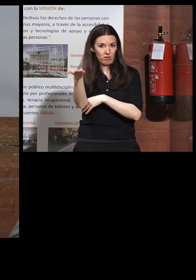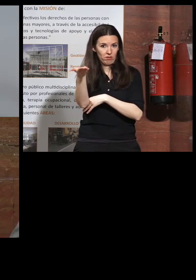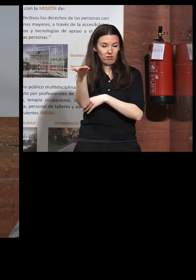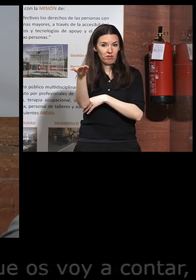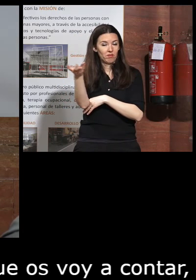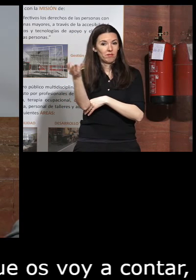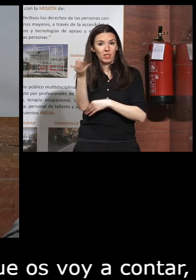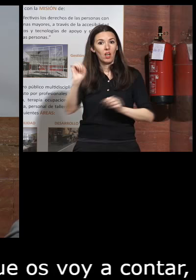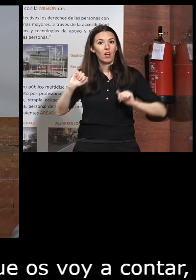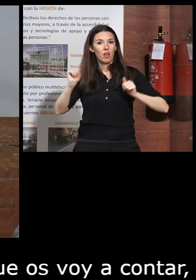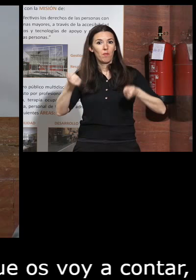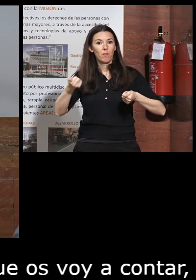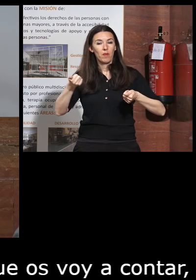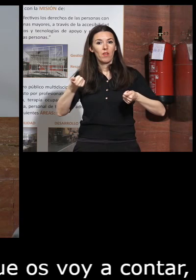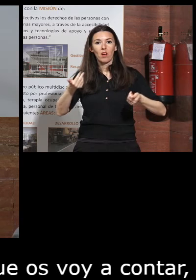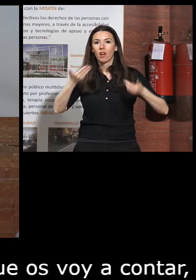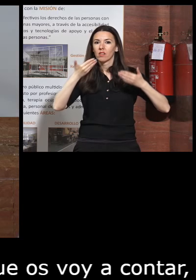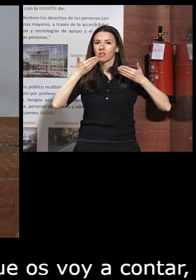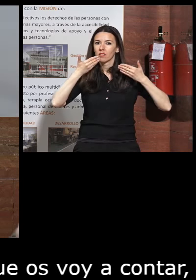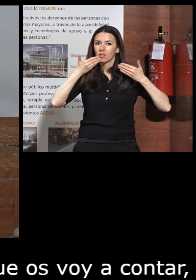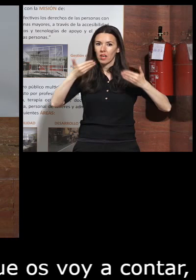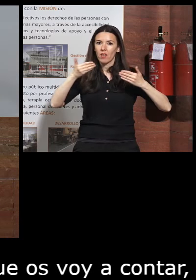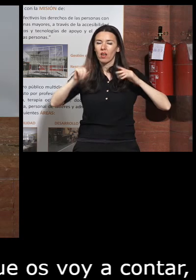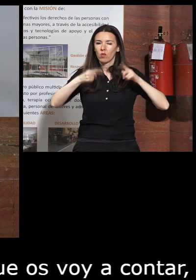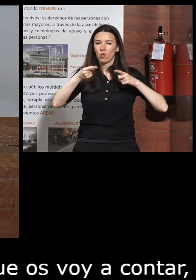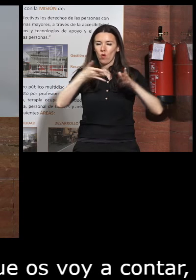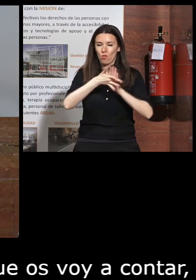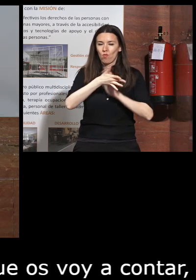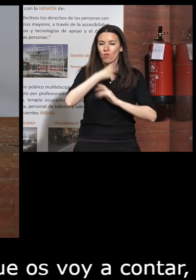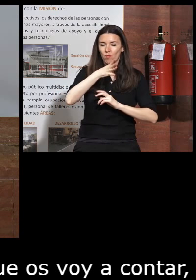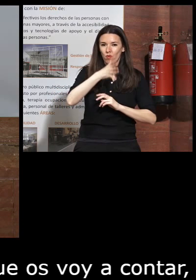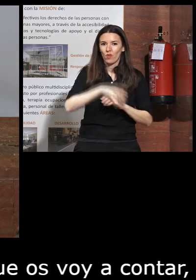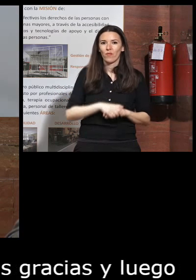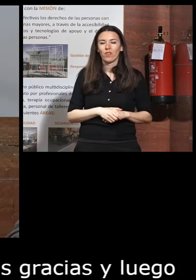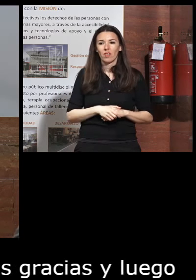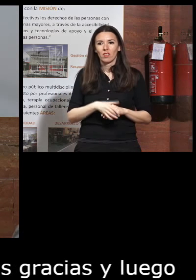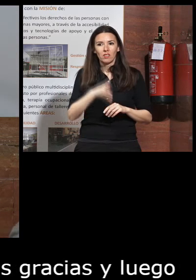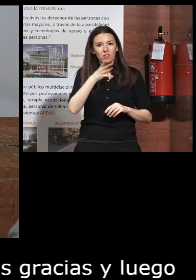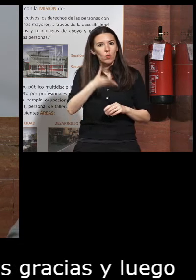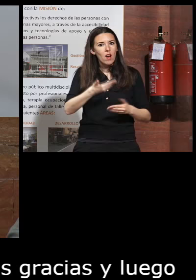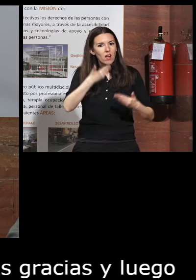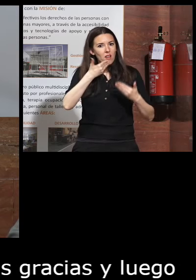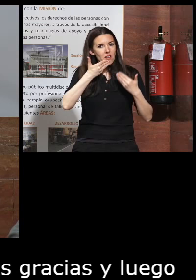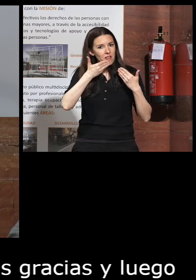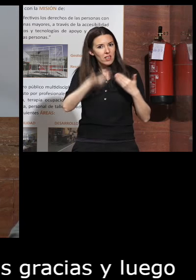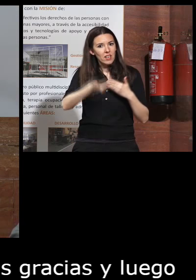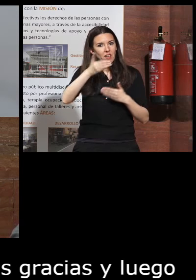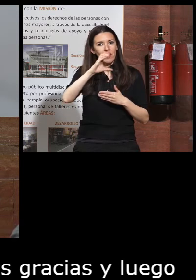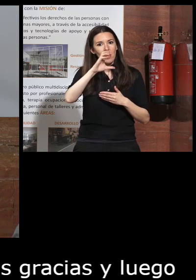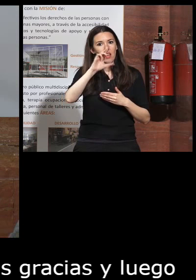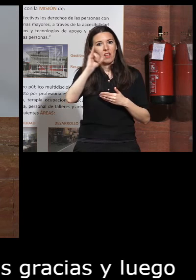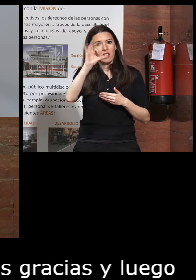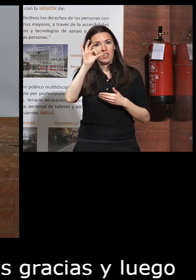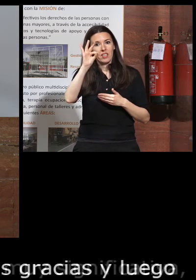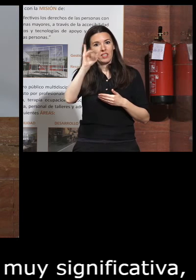tengo que empezar por dar las gracias y luego explicaré por qué de una manera muy muy significativa a Cristina Rodríguez